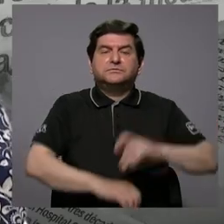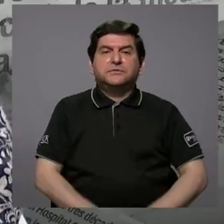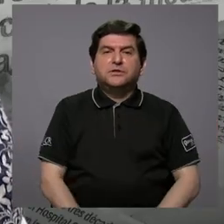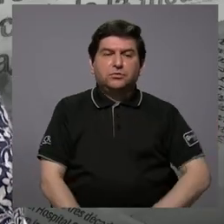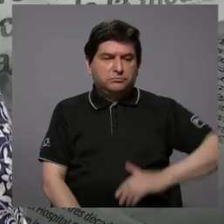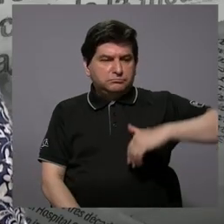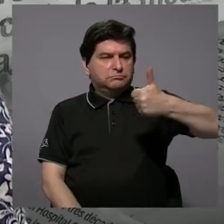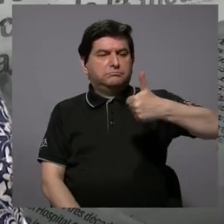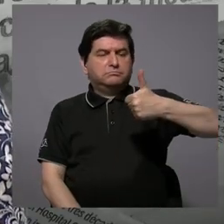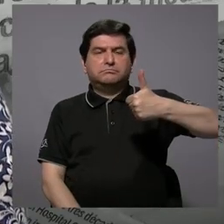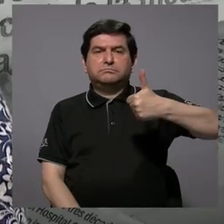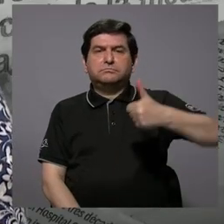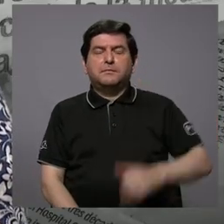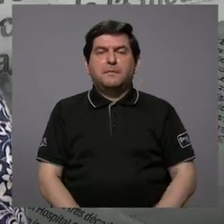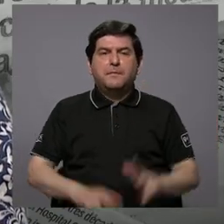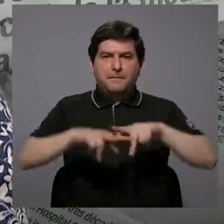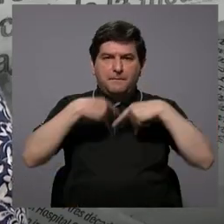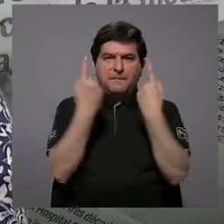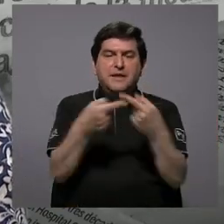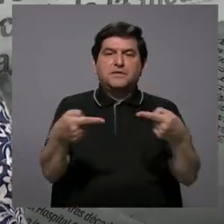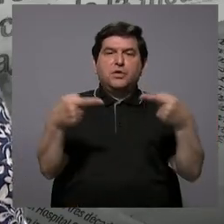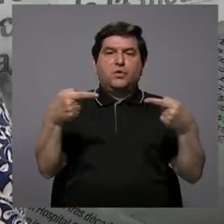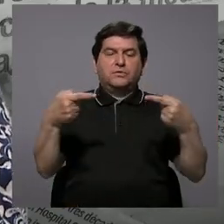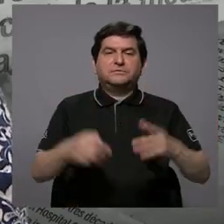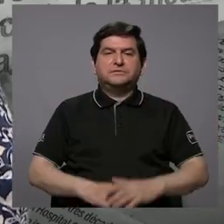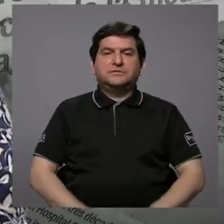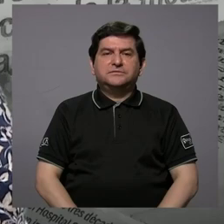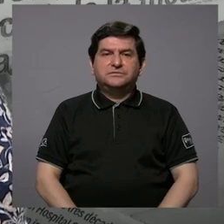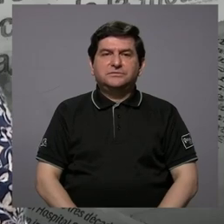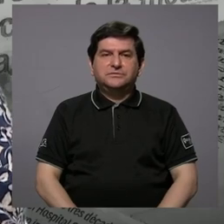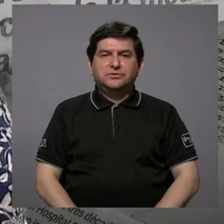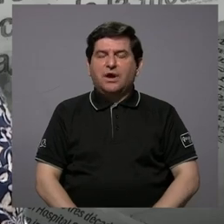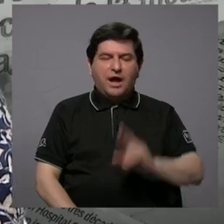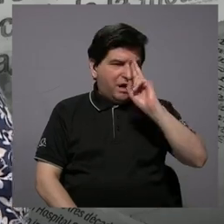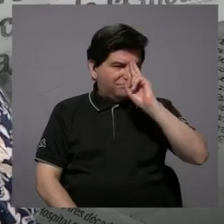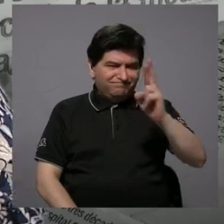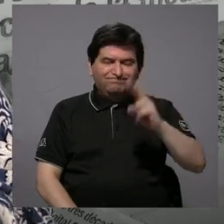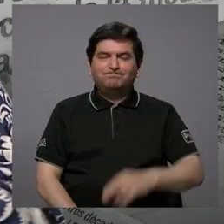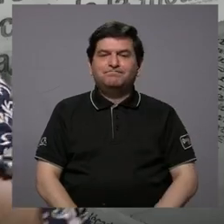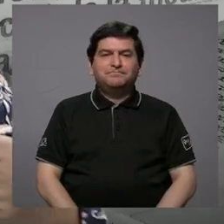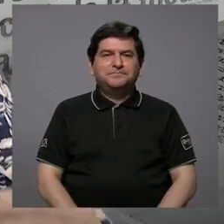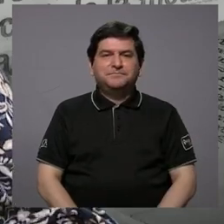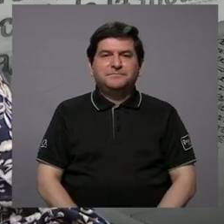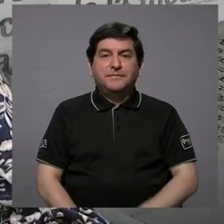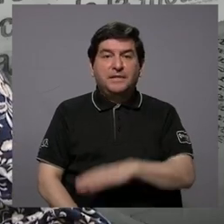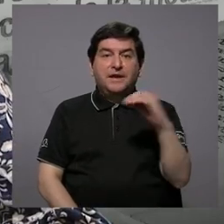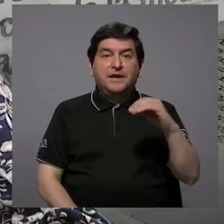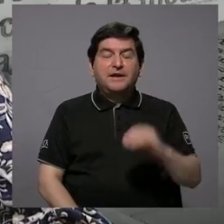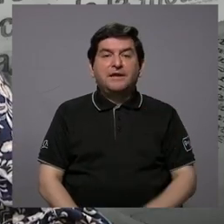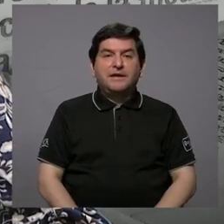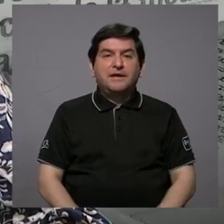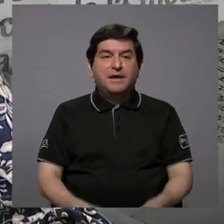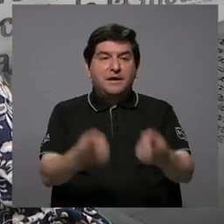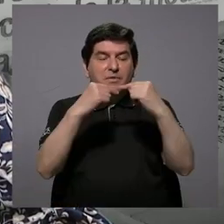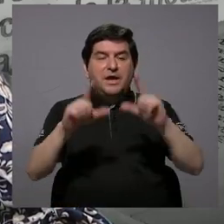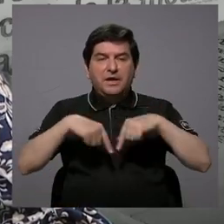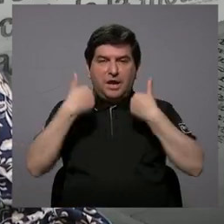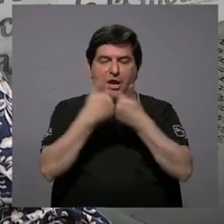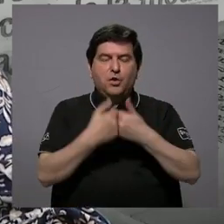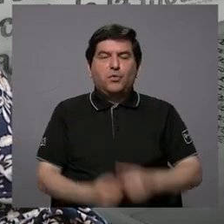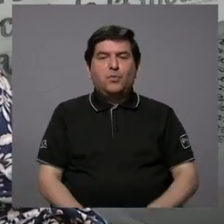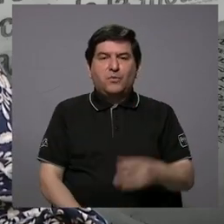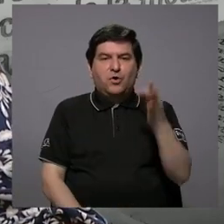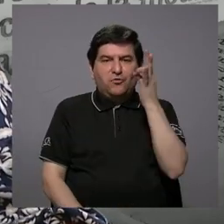al ganar, el partido opositor no se le reconoce y vienen las fuerzas figueristas